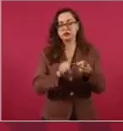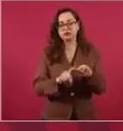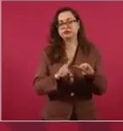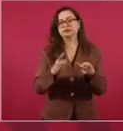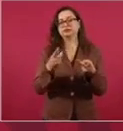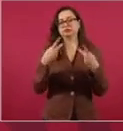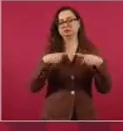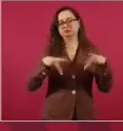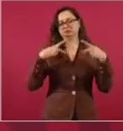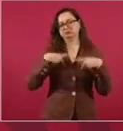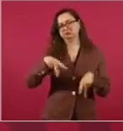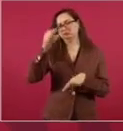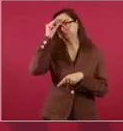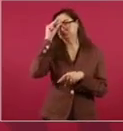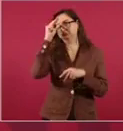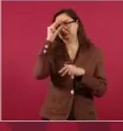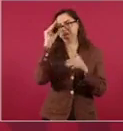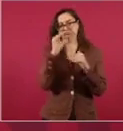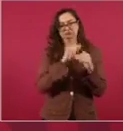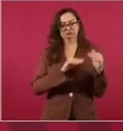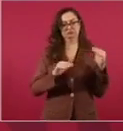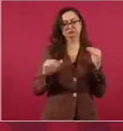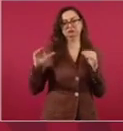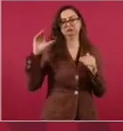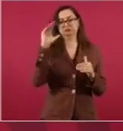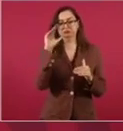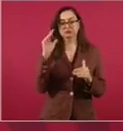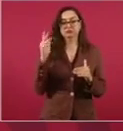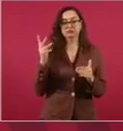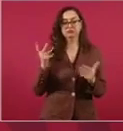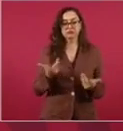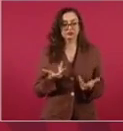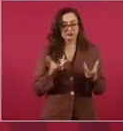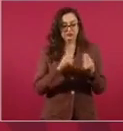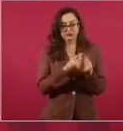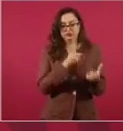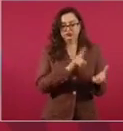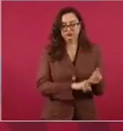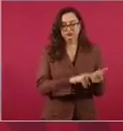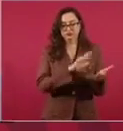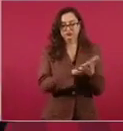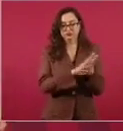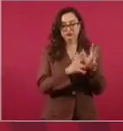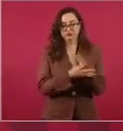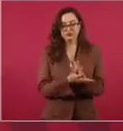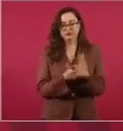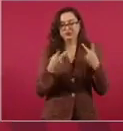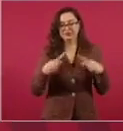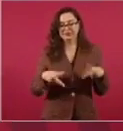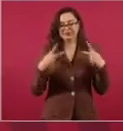del régimen, mucha gente.